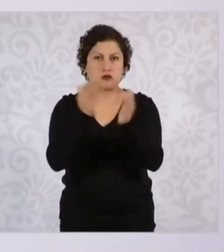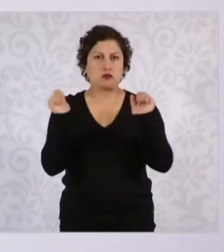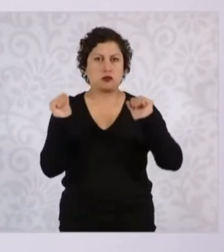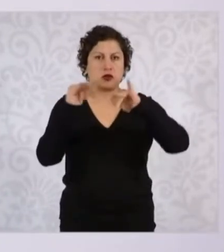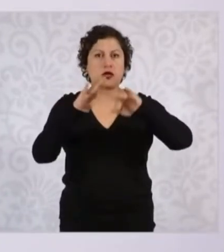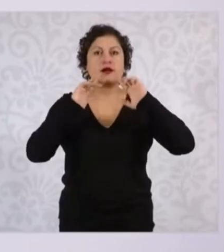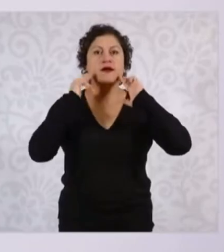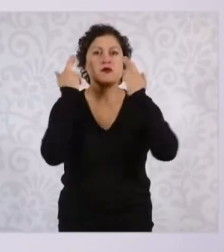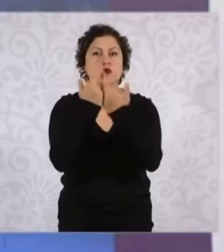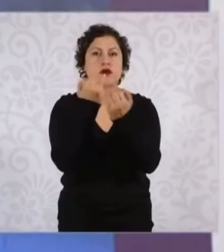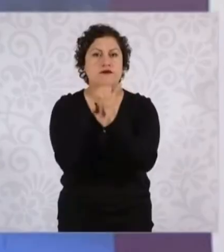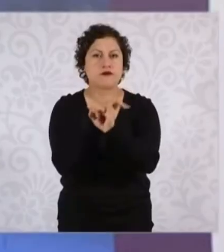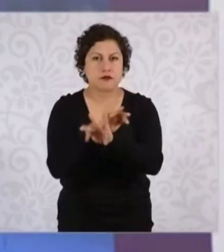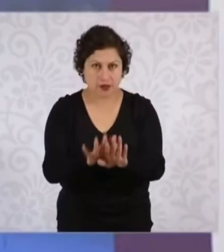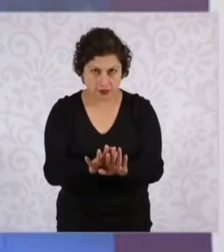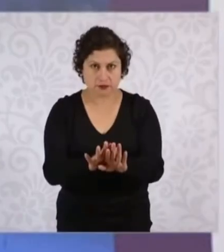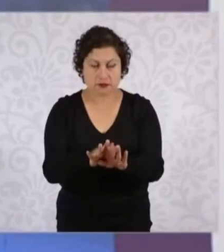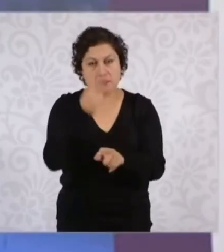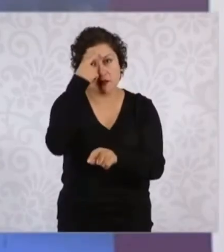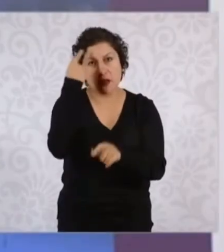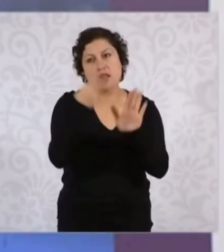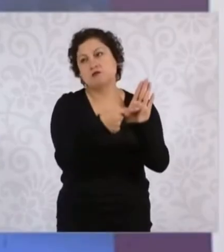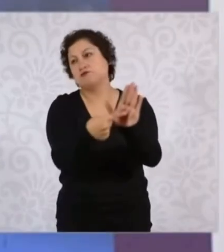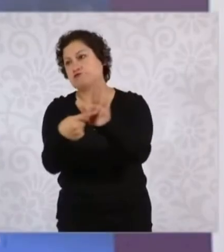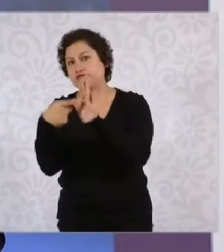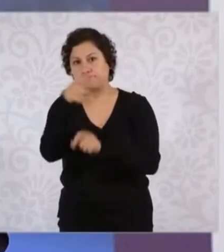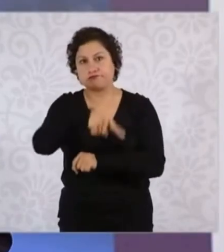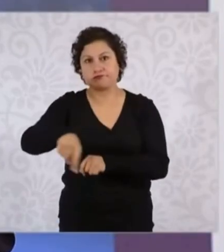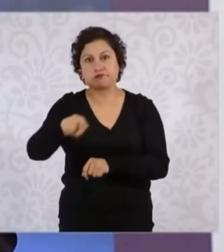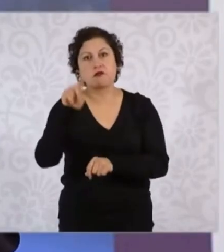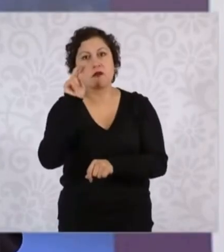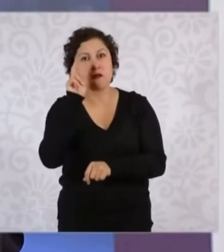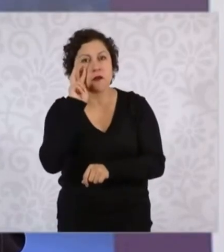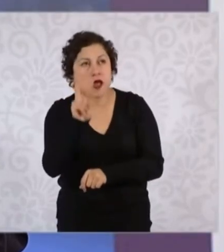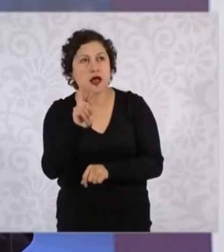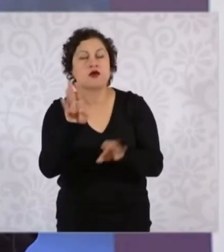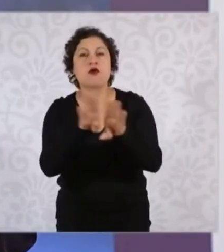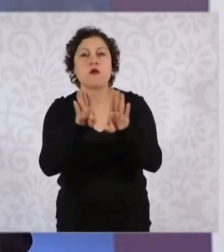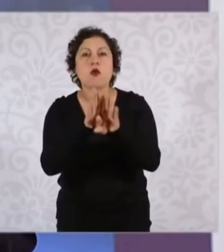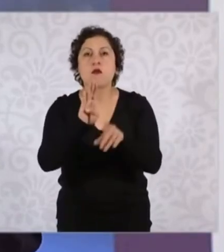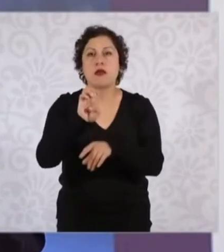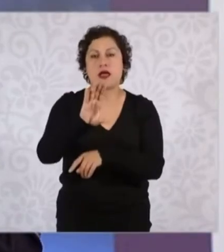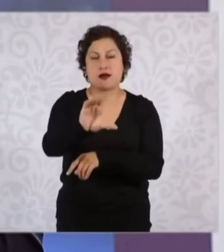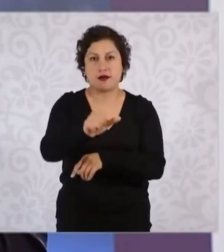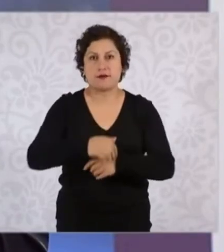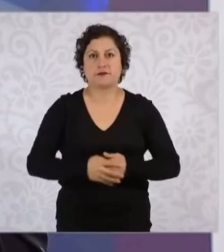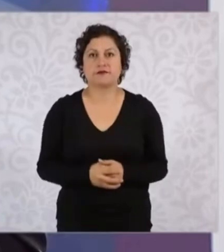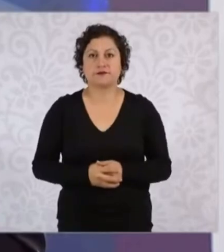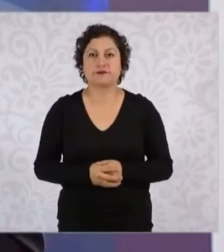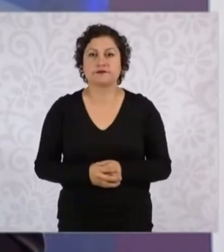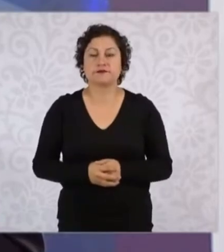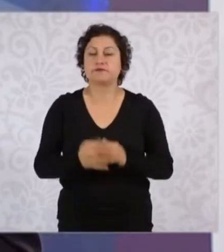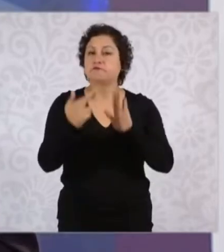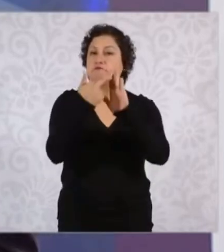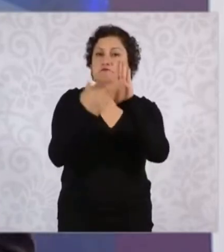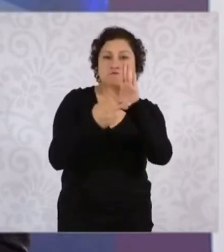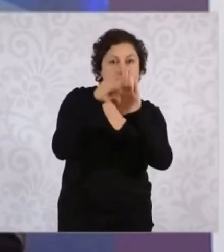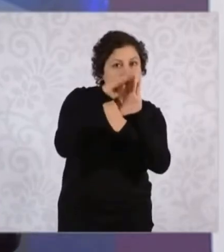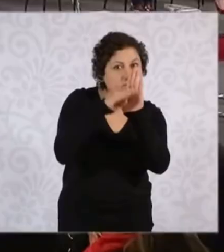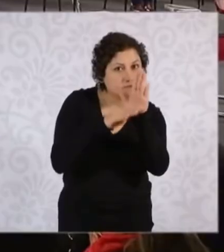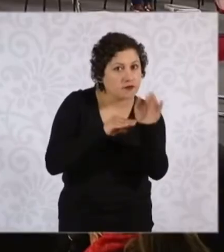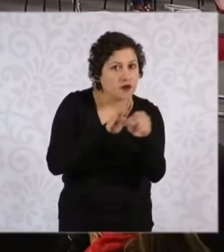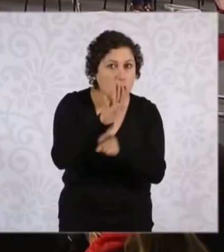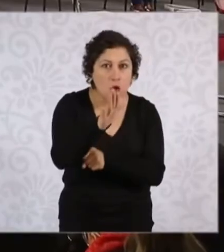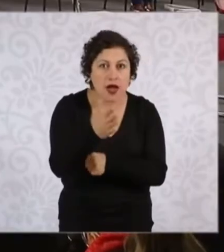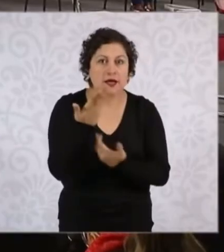para decirles cómo va a funcionar la beca. ¿Qué requisitos necesitamos? Lo vamos